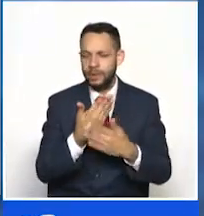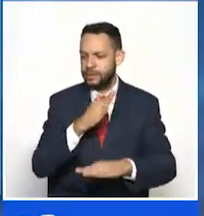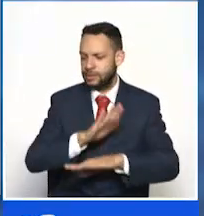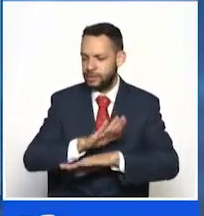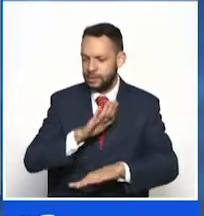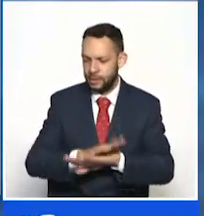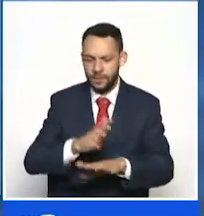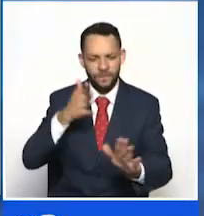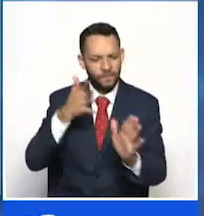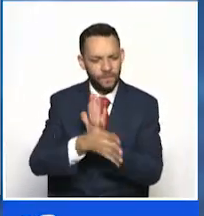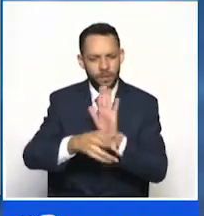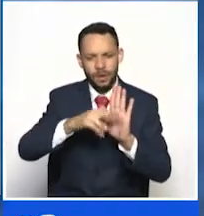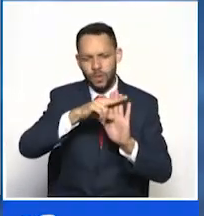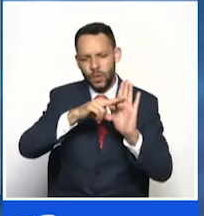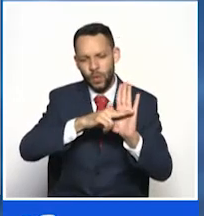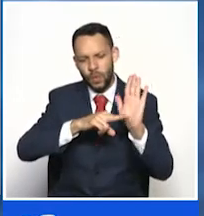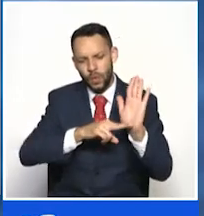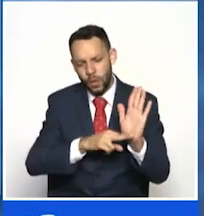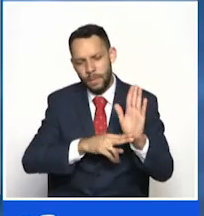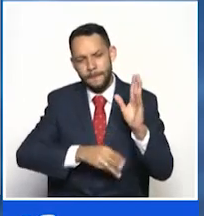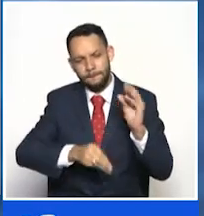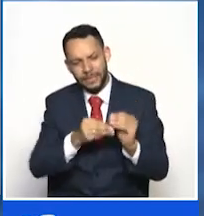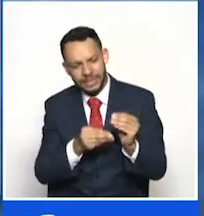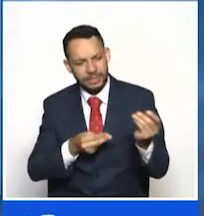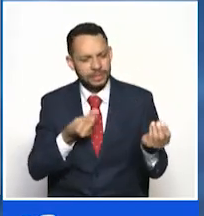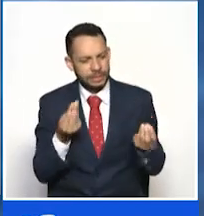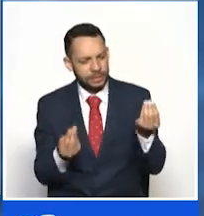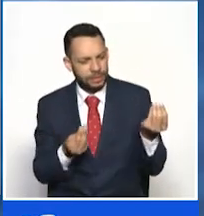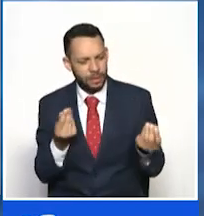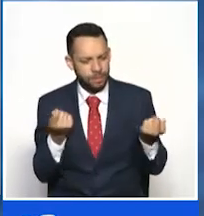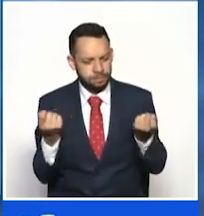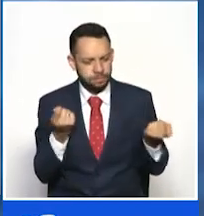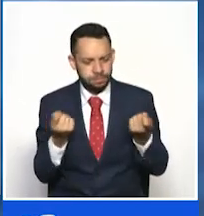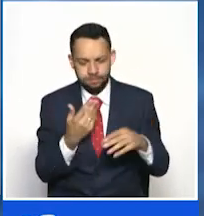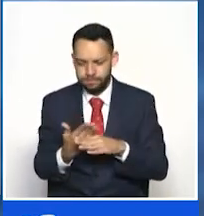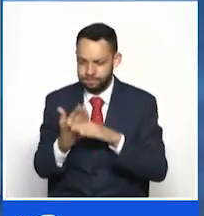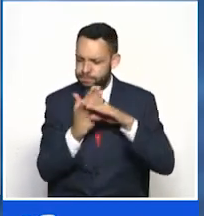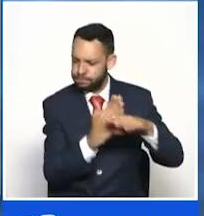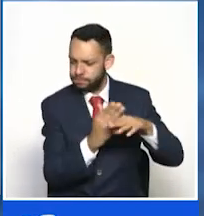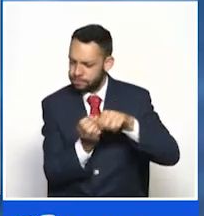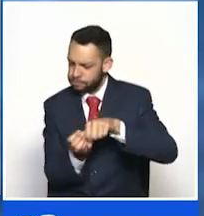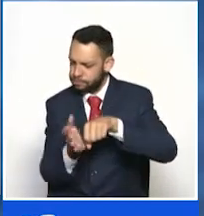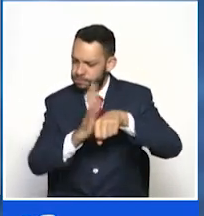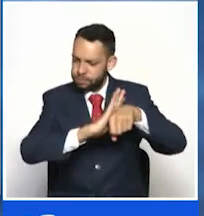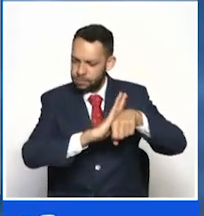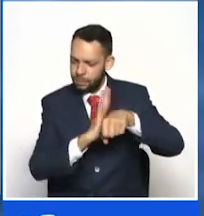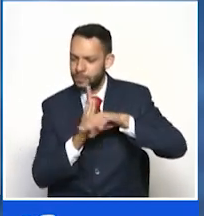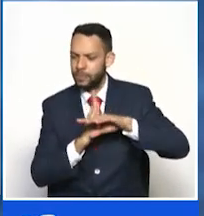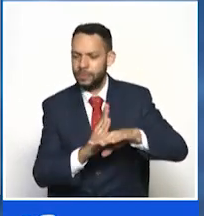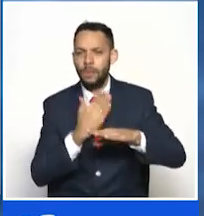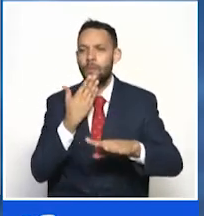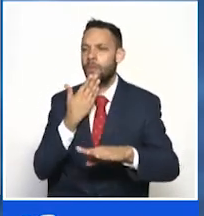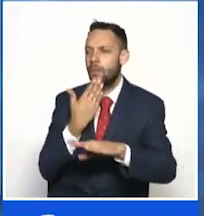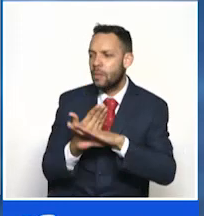estas nuevas medidas y nos contará en qué consiste esto que han decretado en este municipio. Muy buenas tardes, bienvenida a